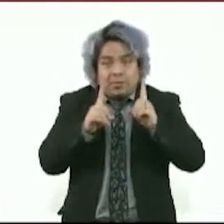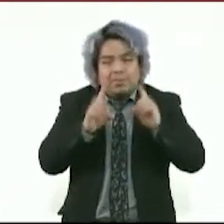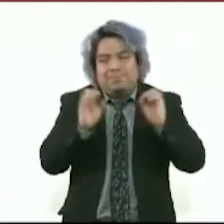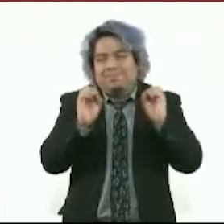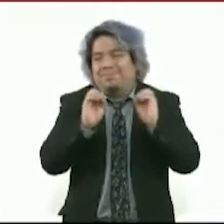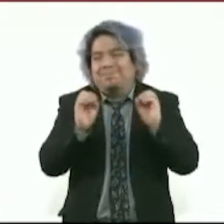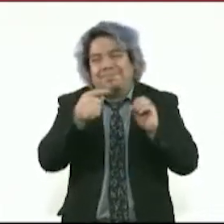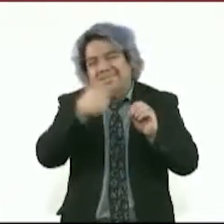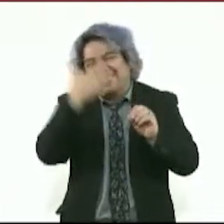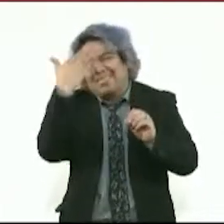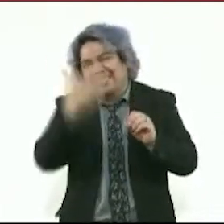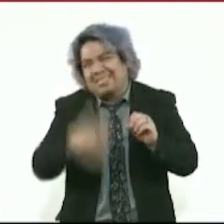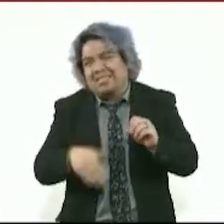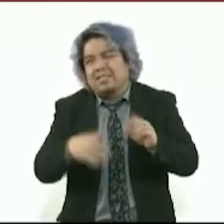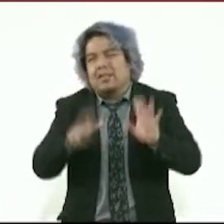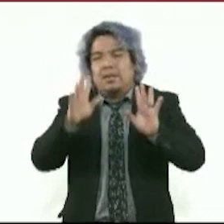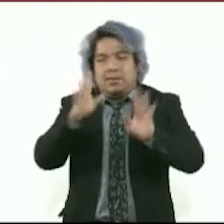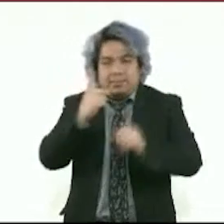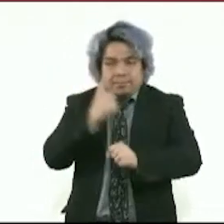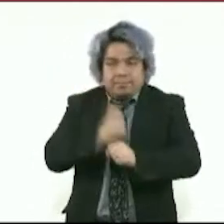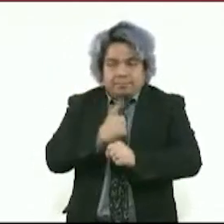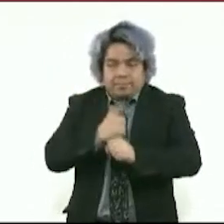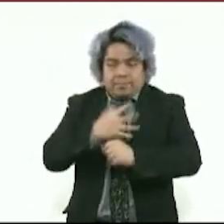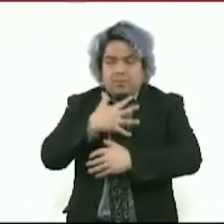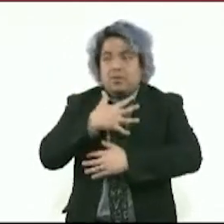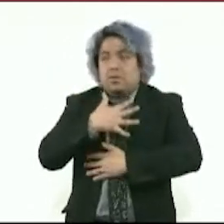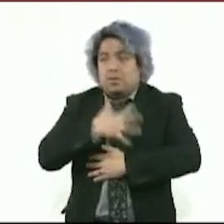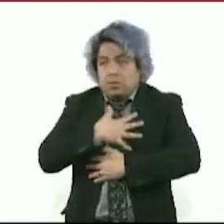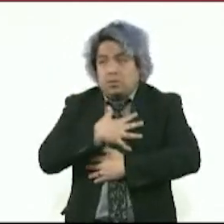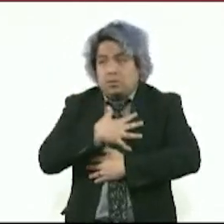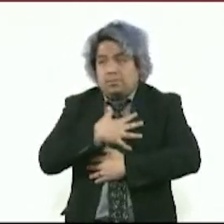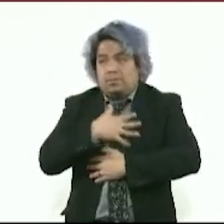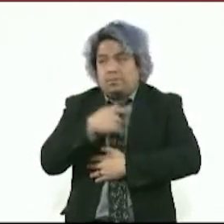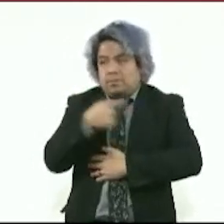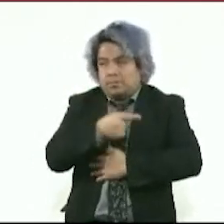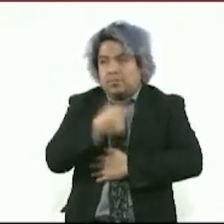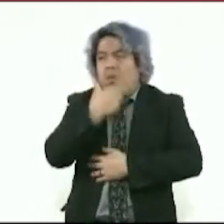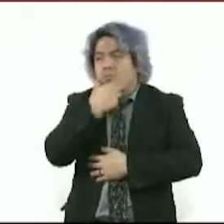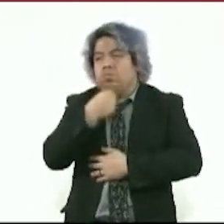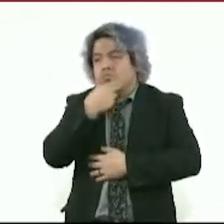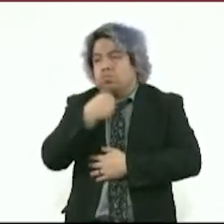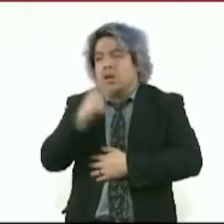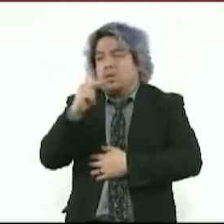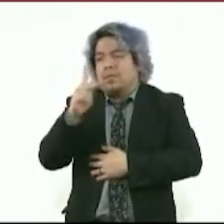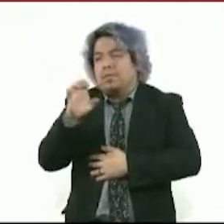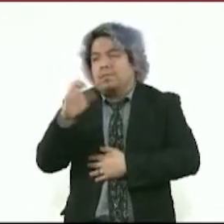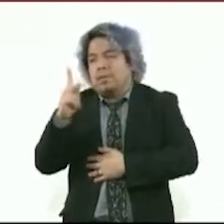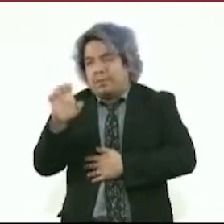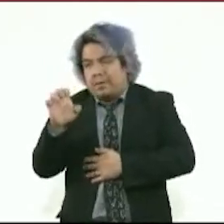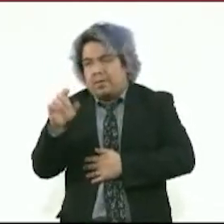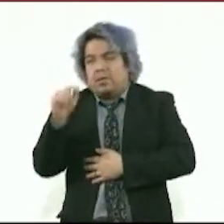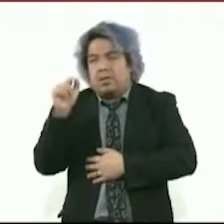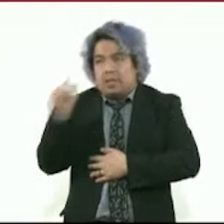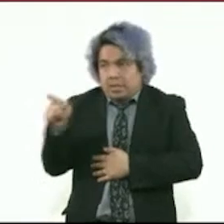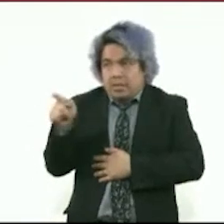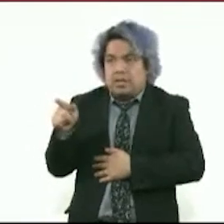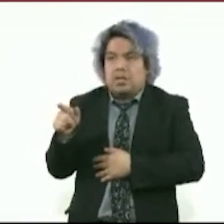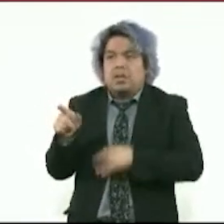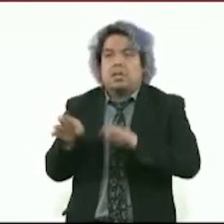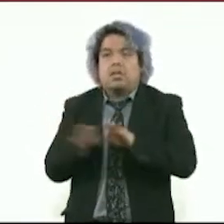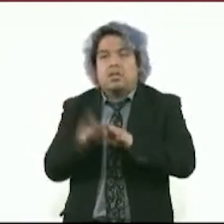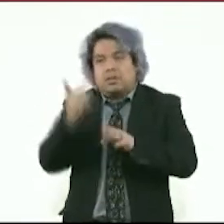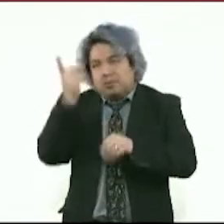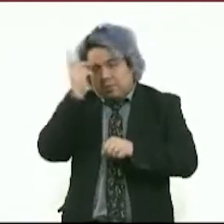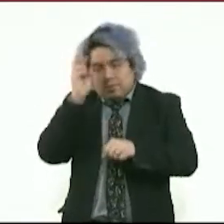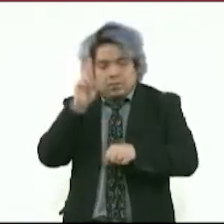Sheinbaum manifestó su respaldo a José Antonio Peña Merino, titular de la Agencia Digital de Innovación Pública, la cual